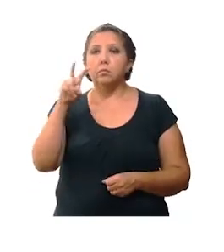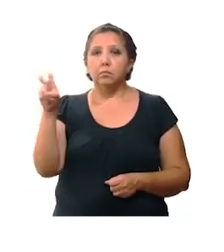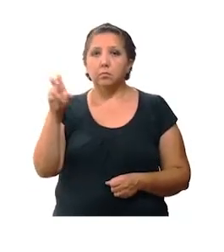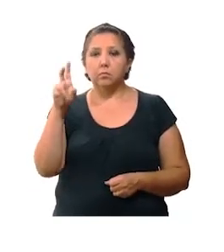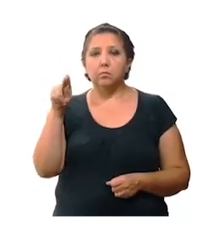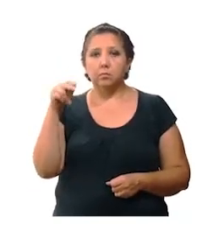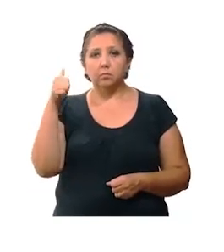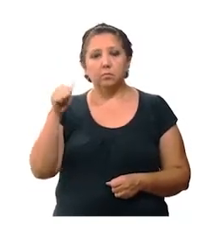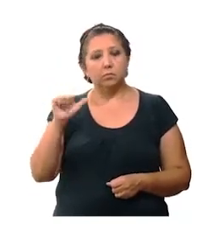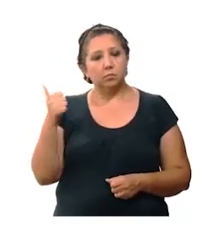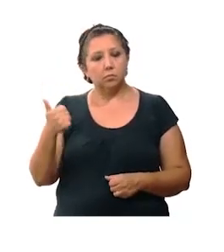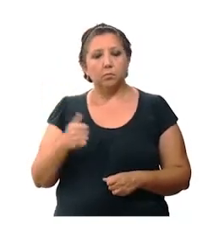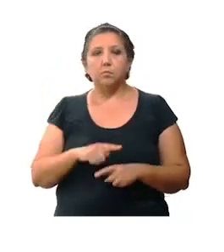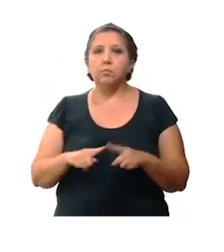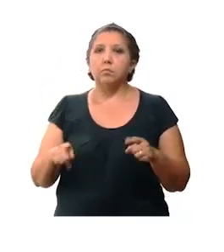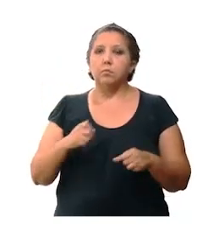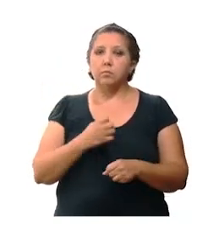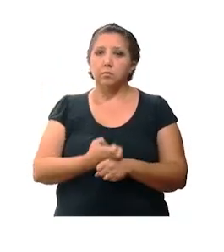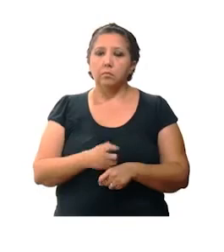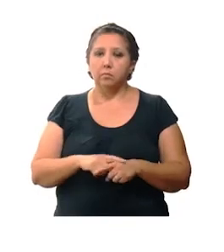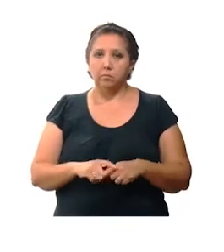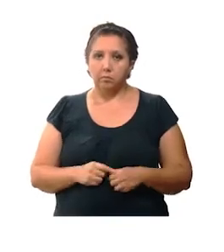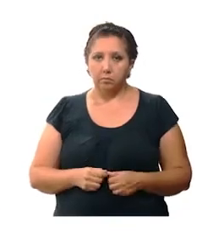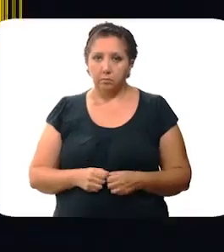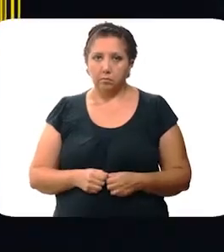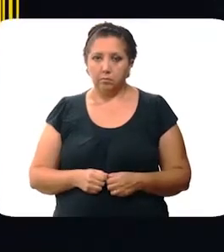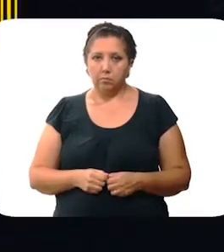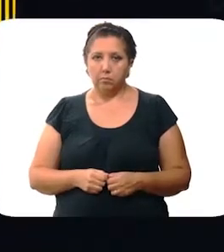286 son de otro país u otro estado.